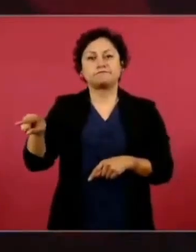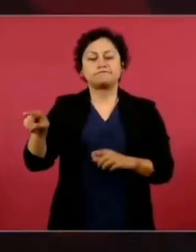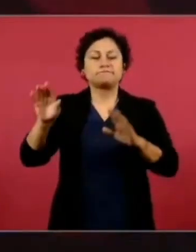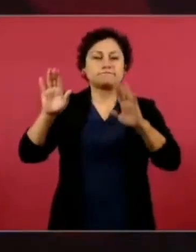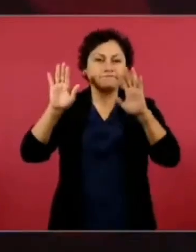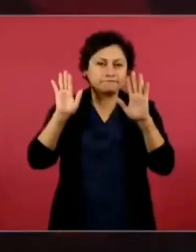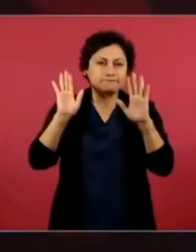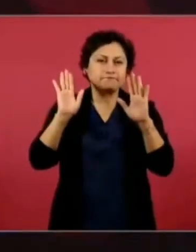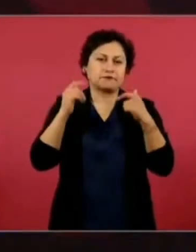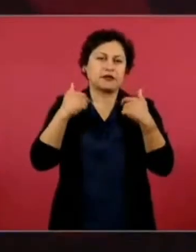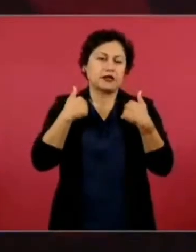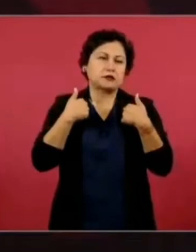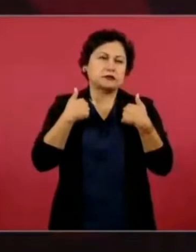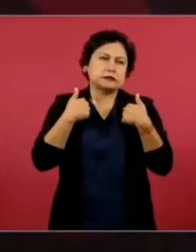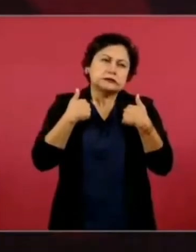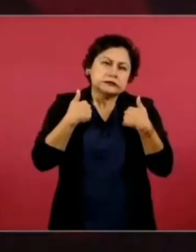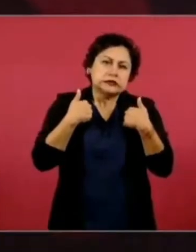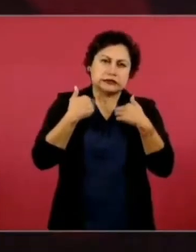quiero tratar ahora.